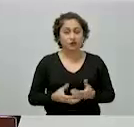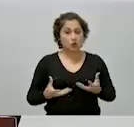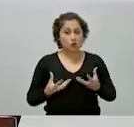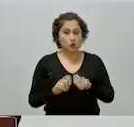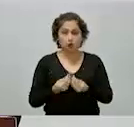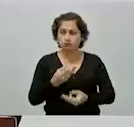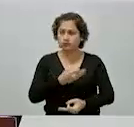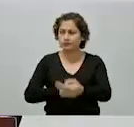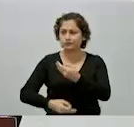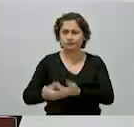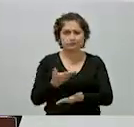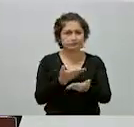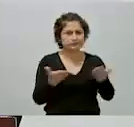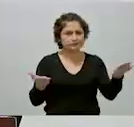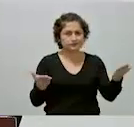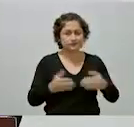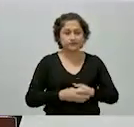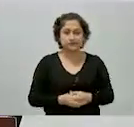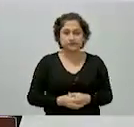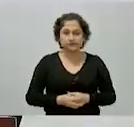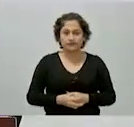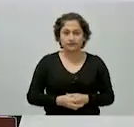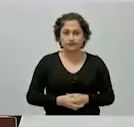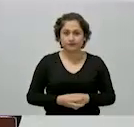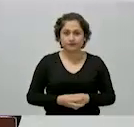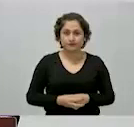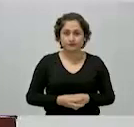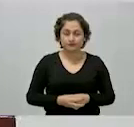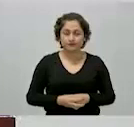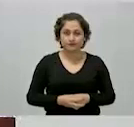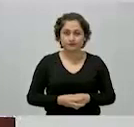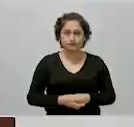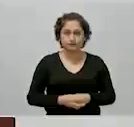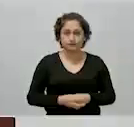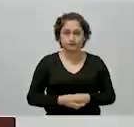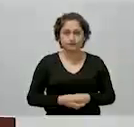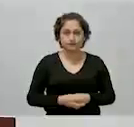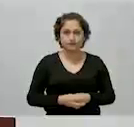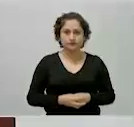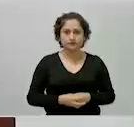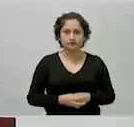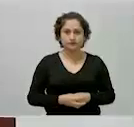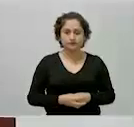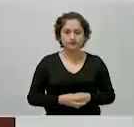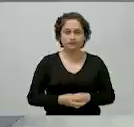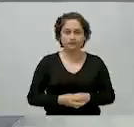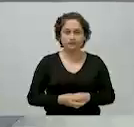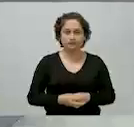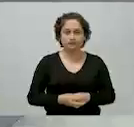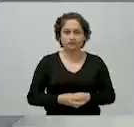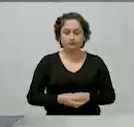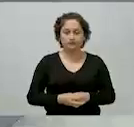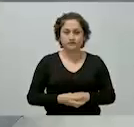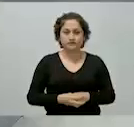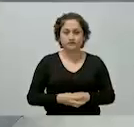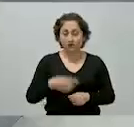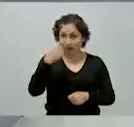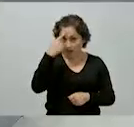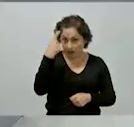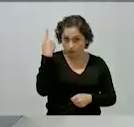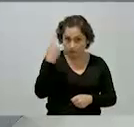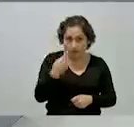para evaluar el avance